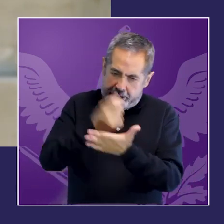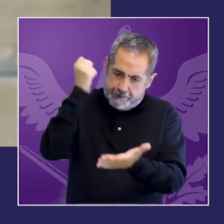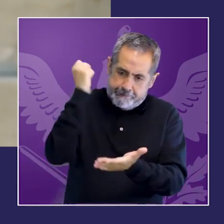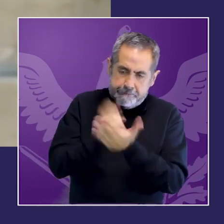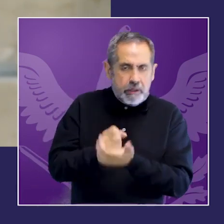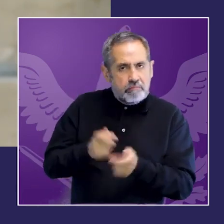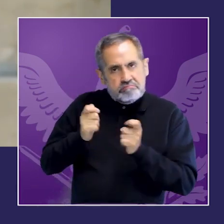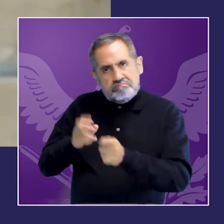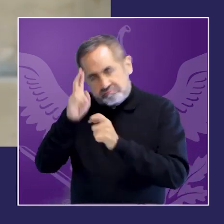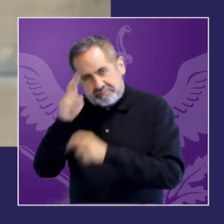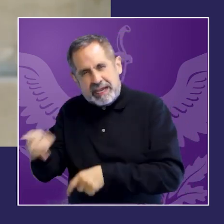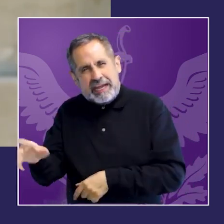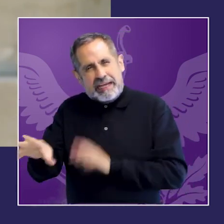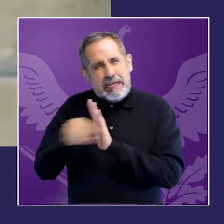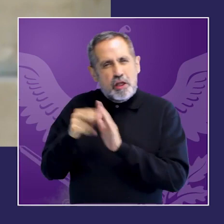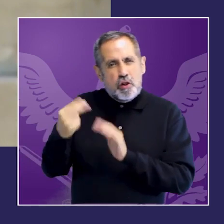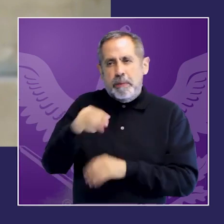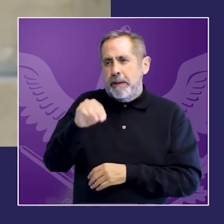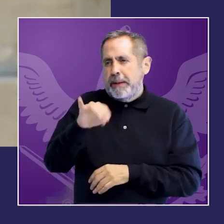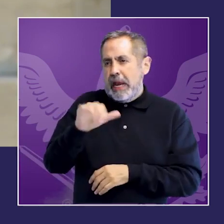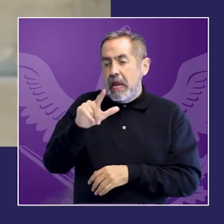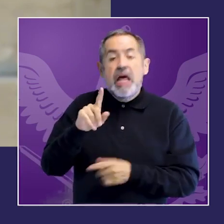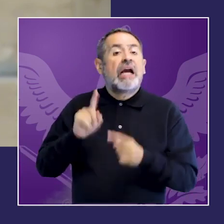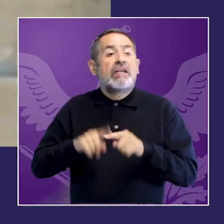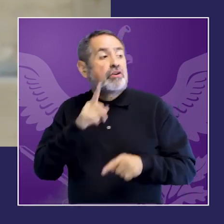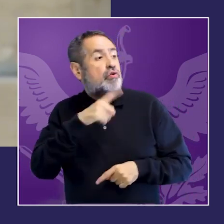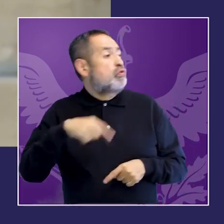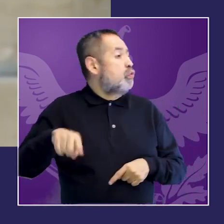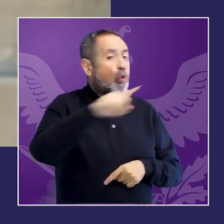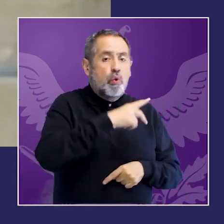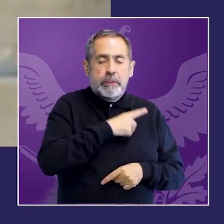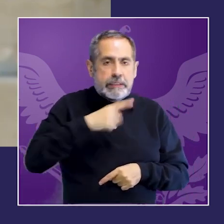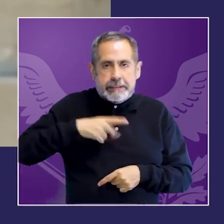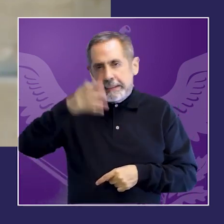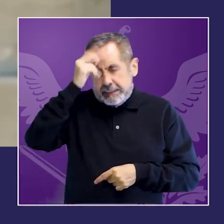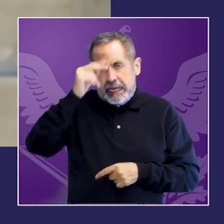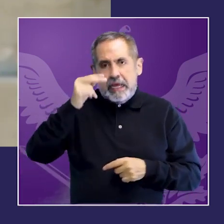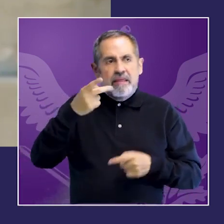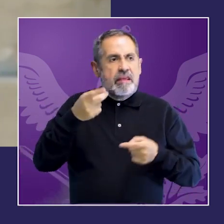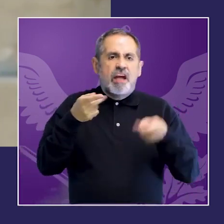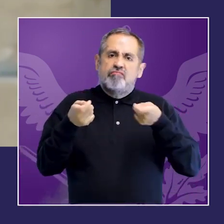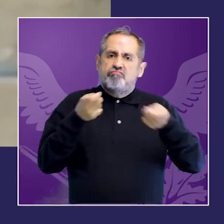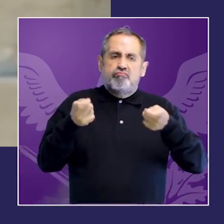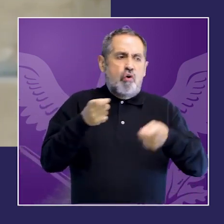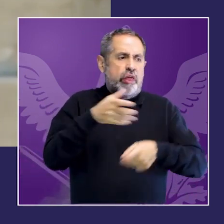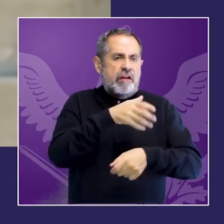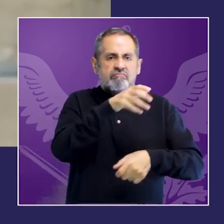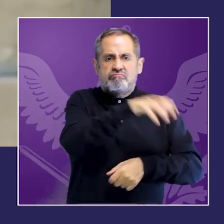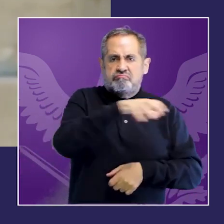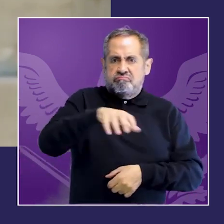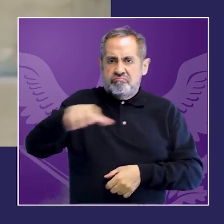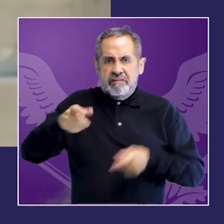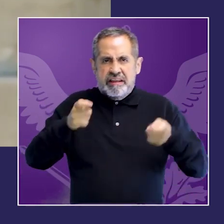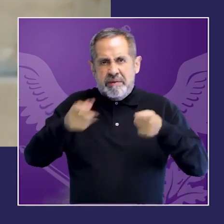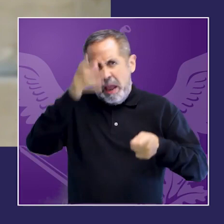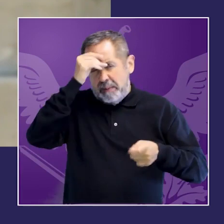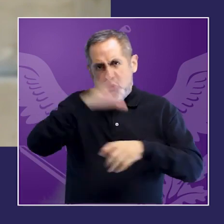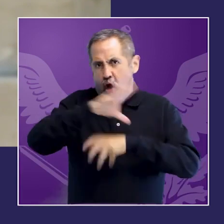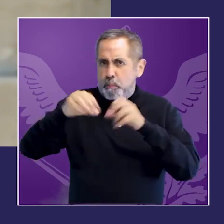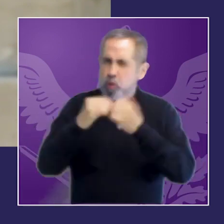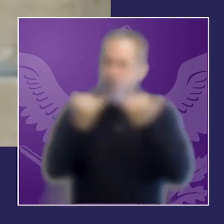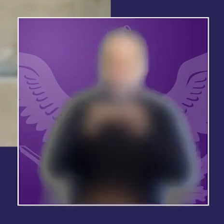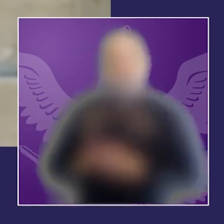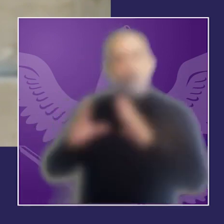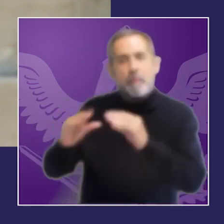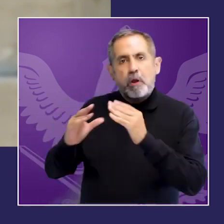espacio de capacitación que tiene que ser continua y que tiene que evaluarse en su impacto es algo